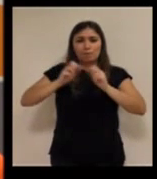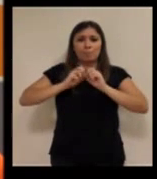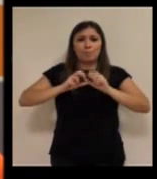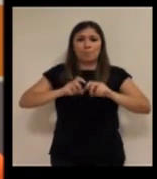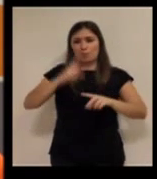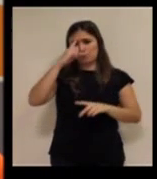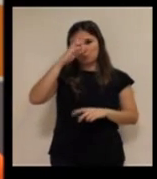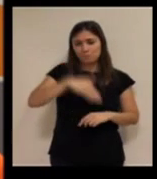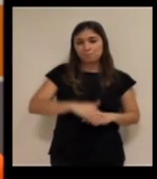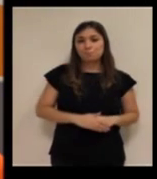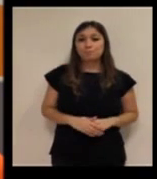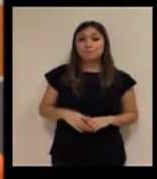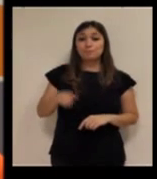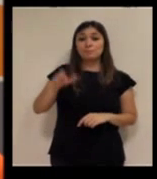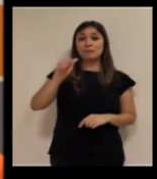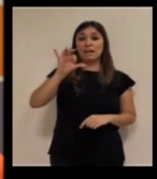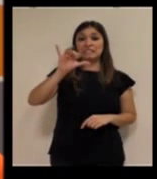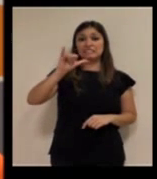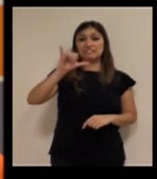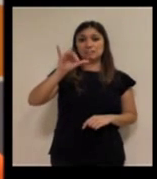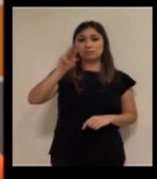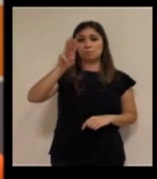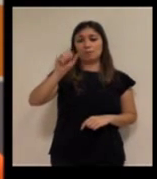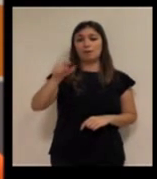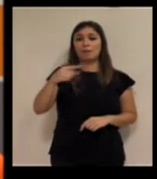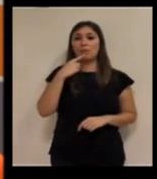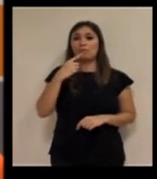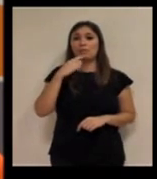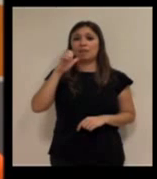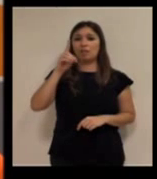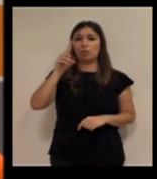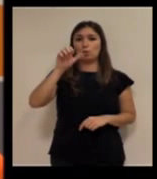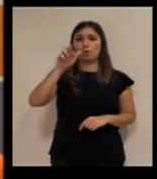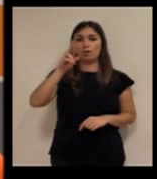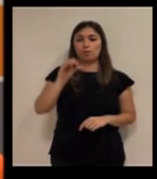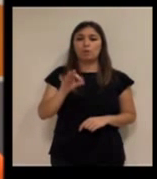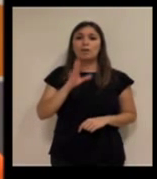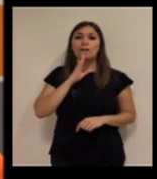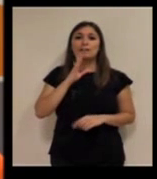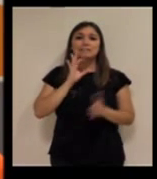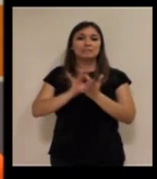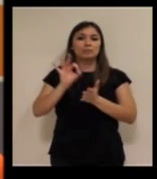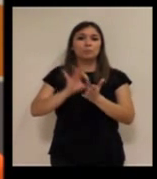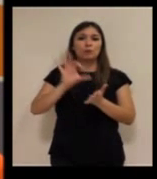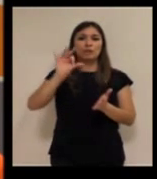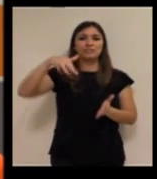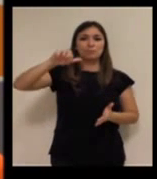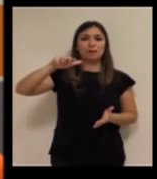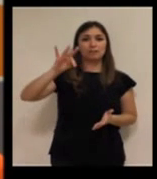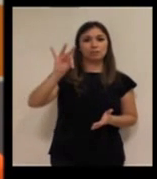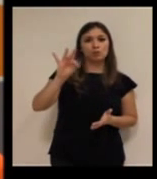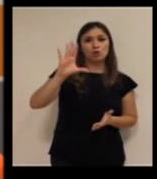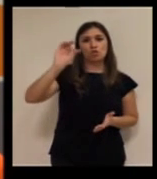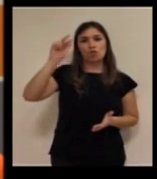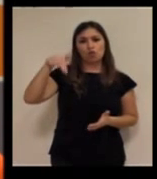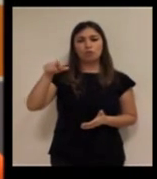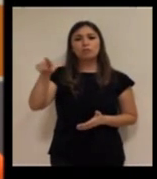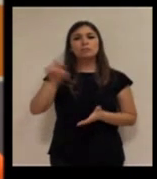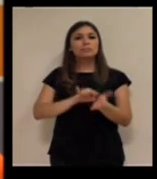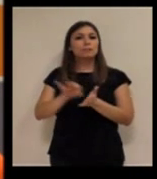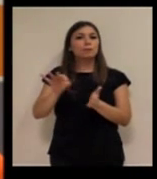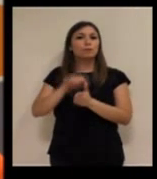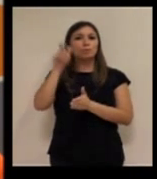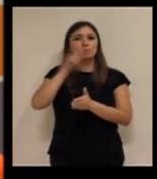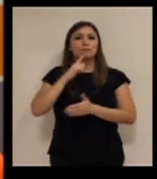representa en ASISPA nos comentó Eduardo nos habló del servicio Smartcom que es un servicio que está